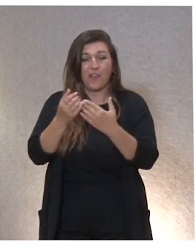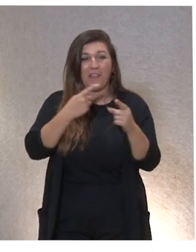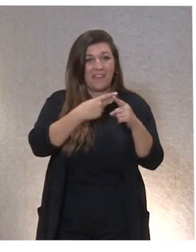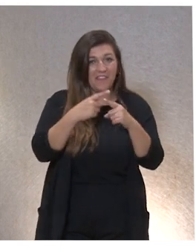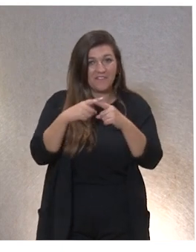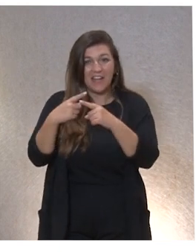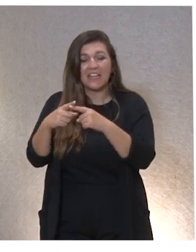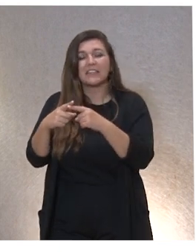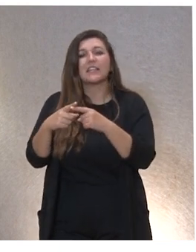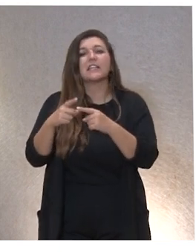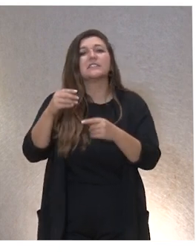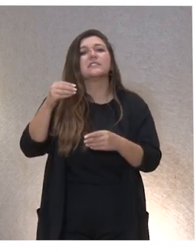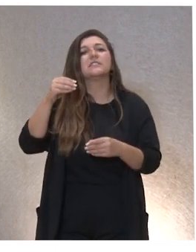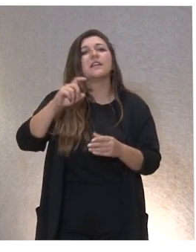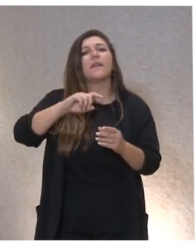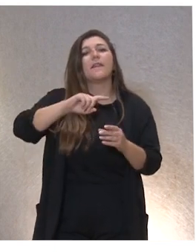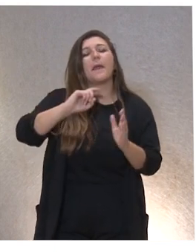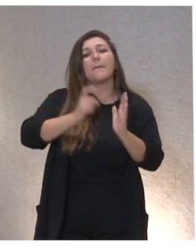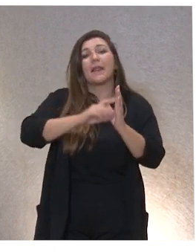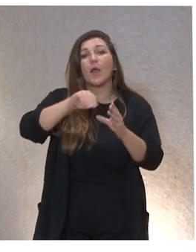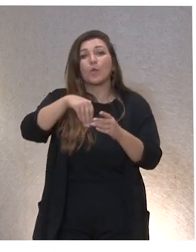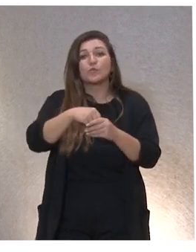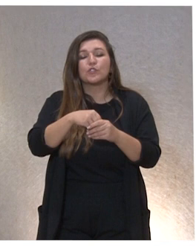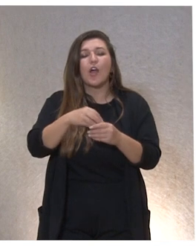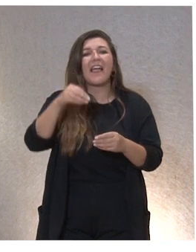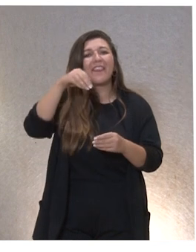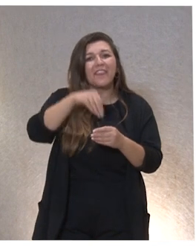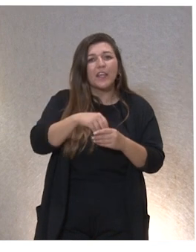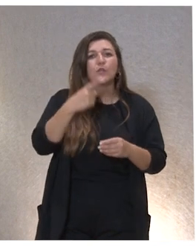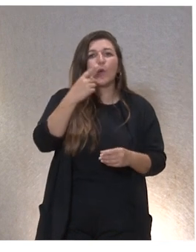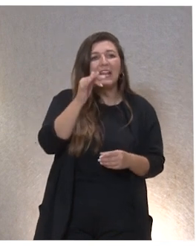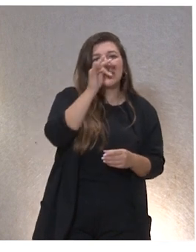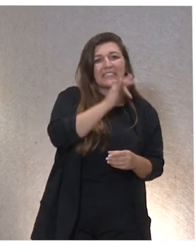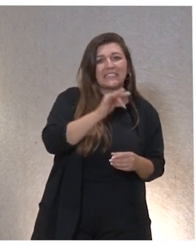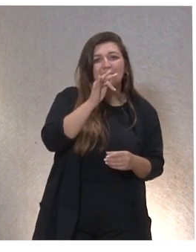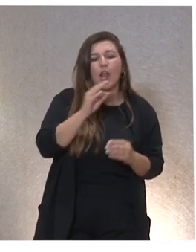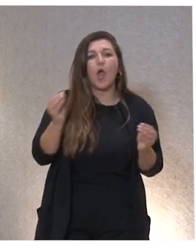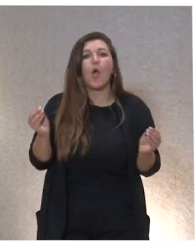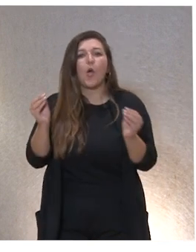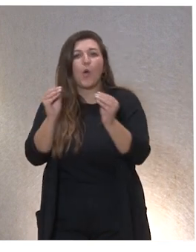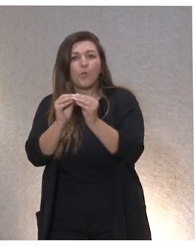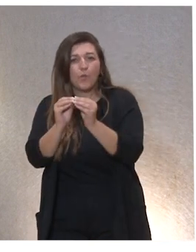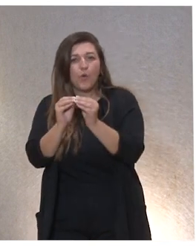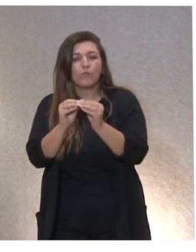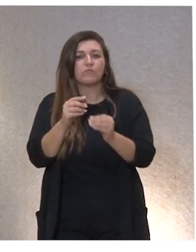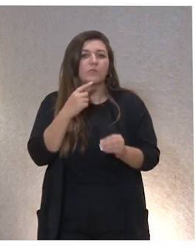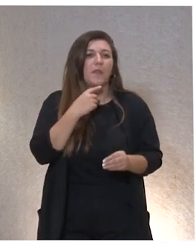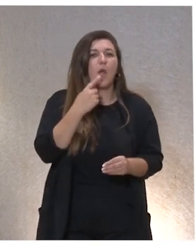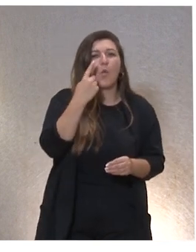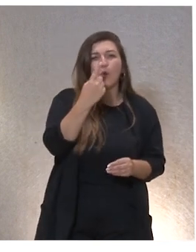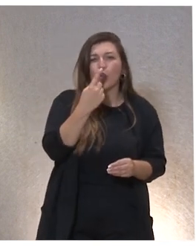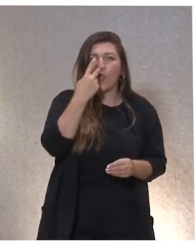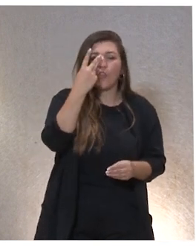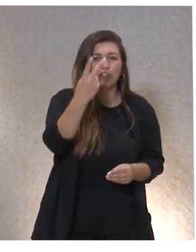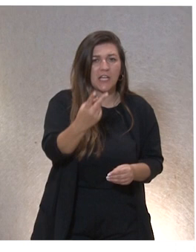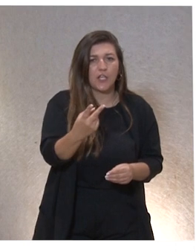con Plena Inclusión que de una parte común teórica y luego una parte de aplicación práctica a lo largo de uno o dos años pues